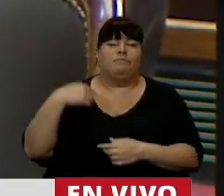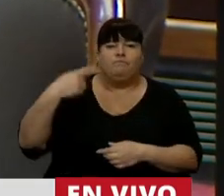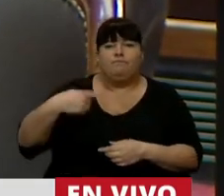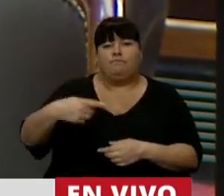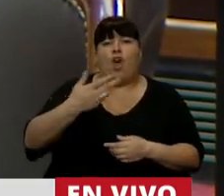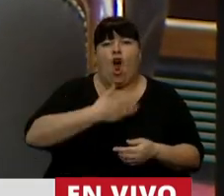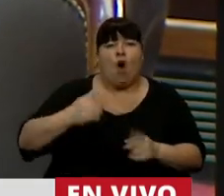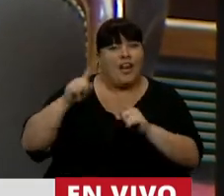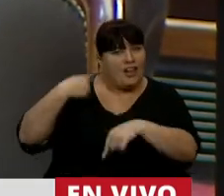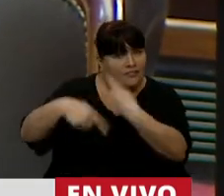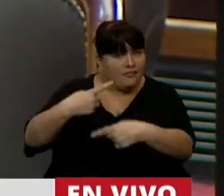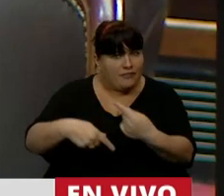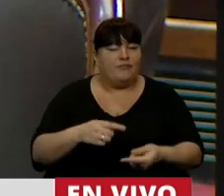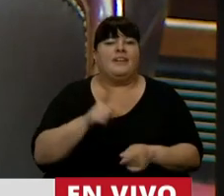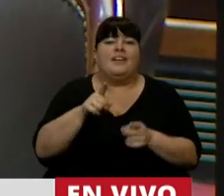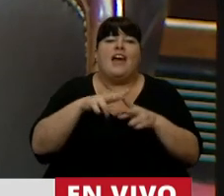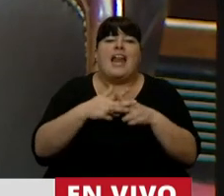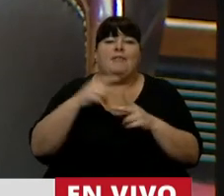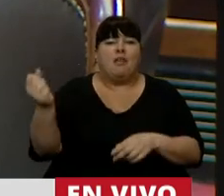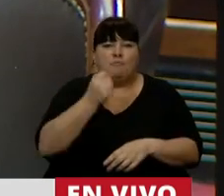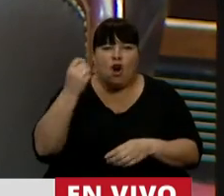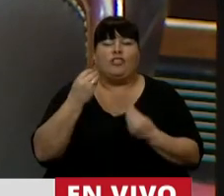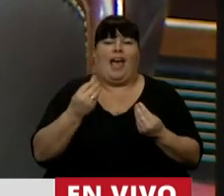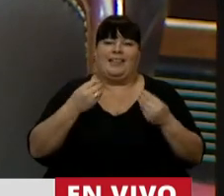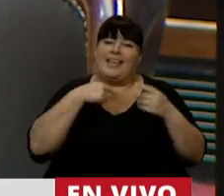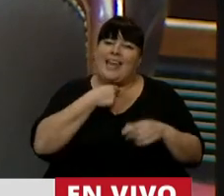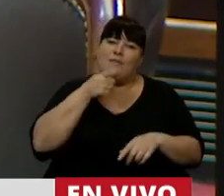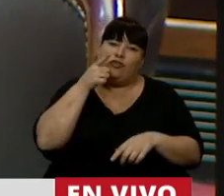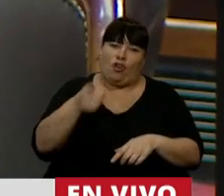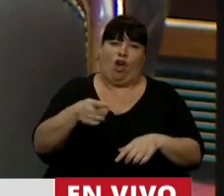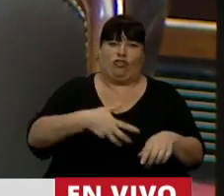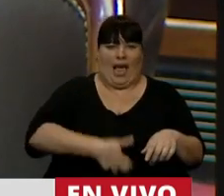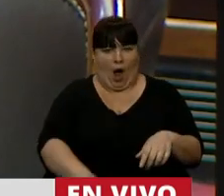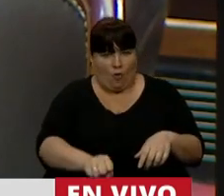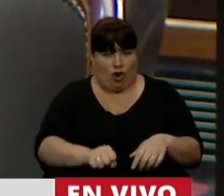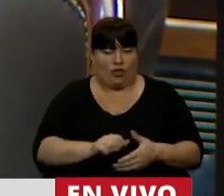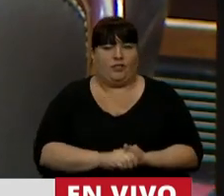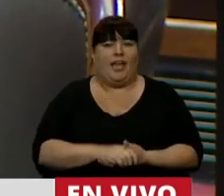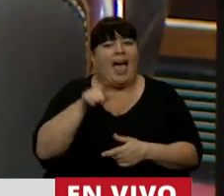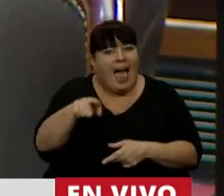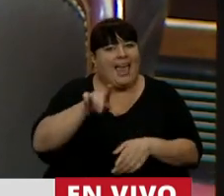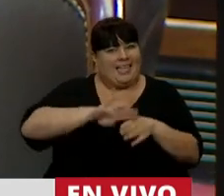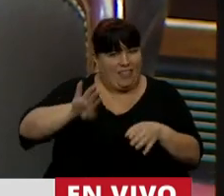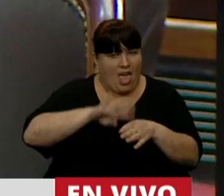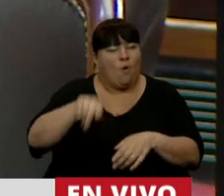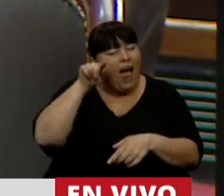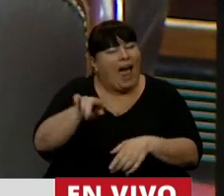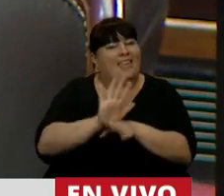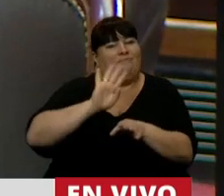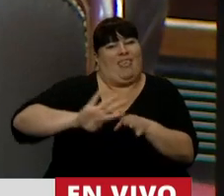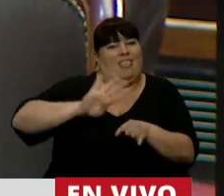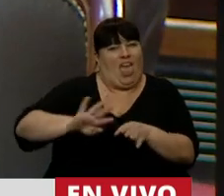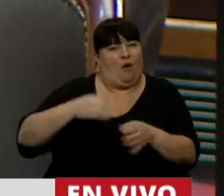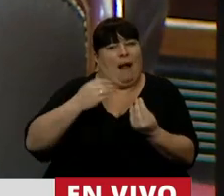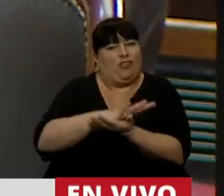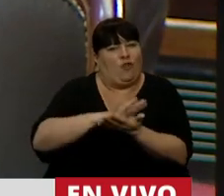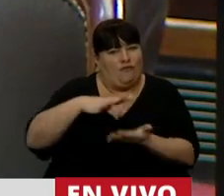distintos gobiernos son herramientas fundamentales y realmente queremos evitar los abortos, ahí está la deuda, ahí está la deuda.